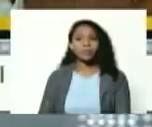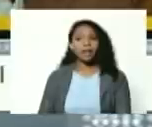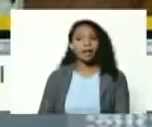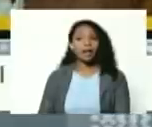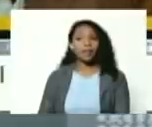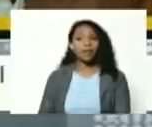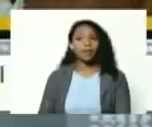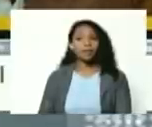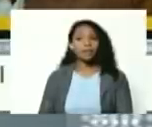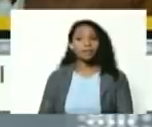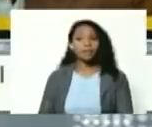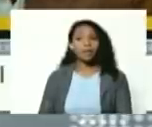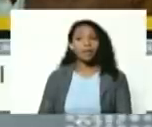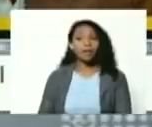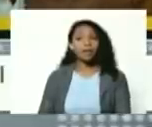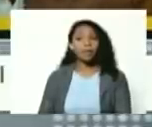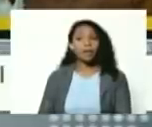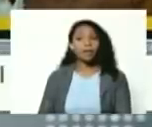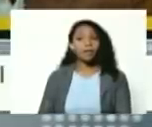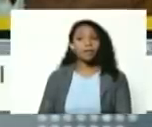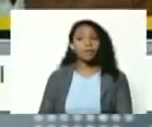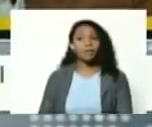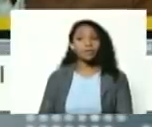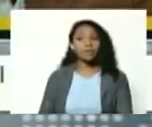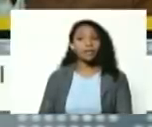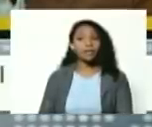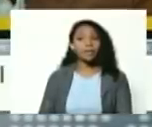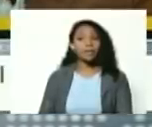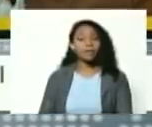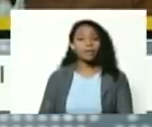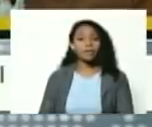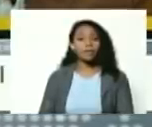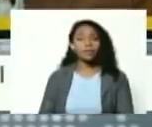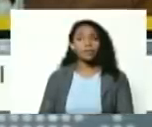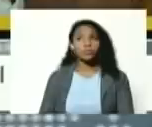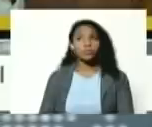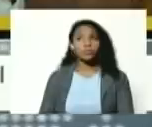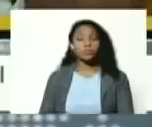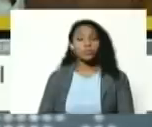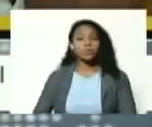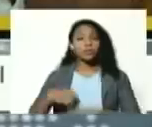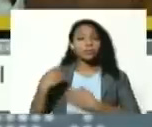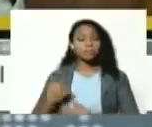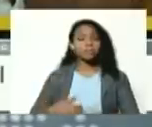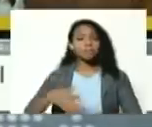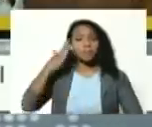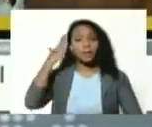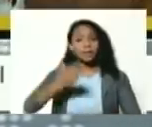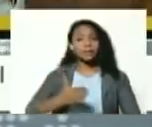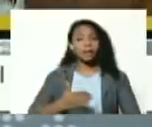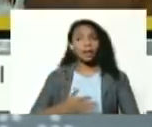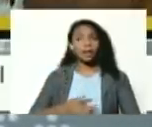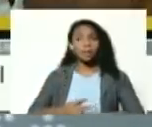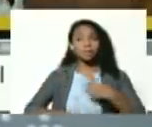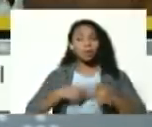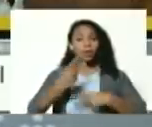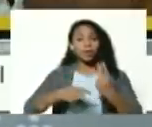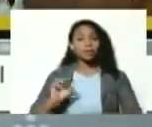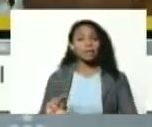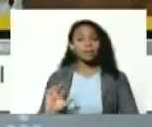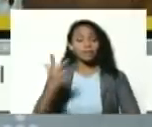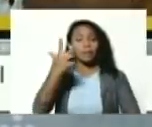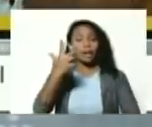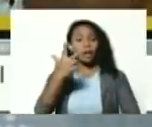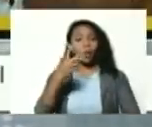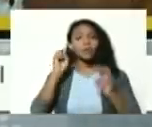estudios referidos al análisis de la campaña en términos militares y políticos tercero el contexto